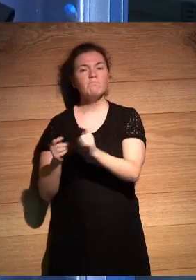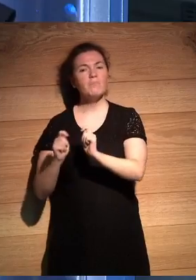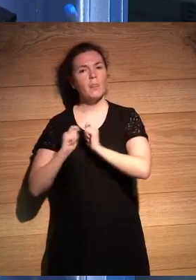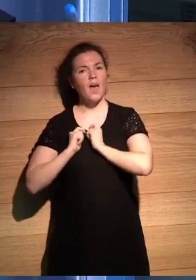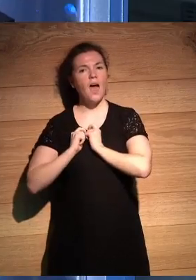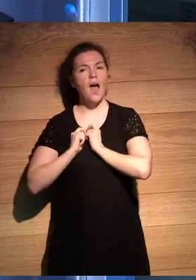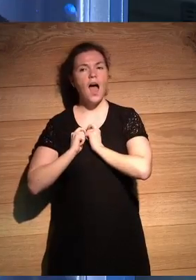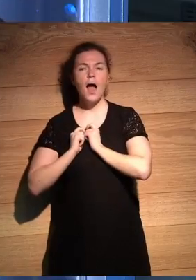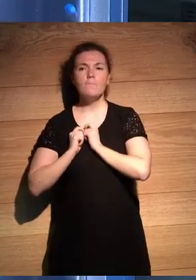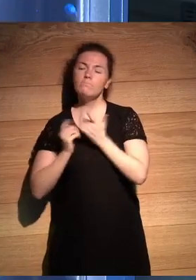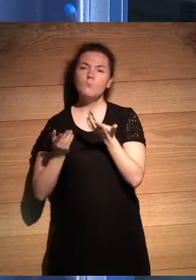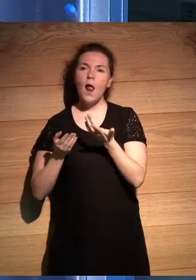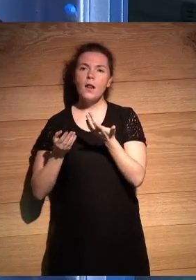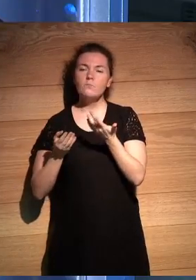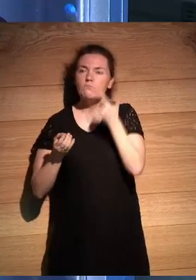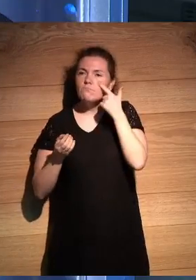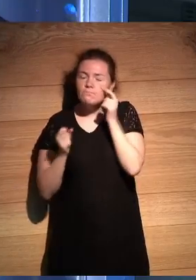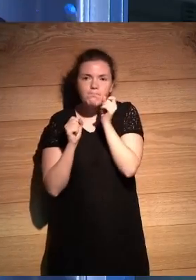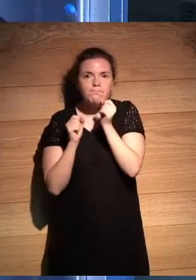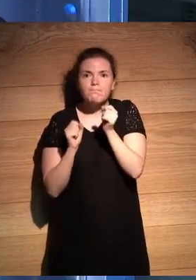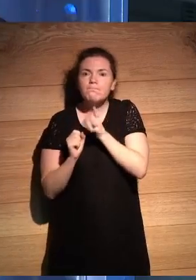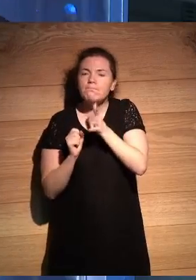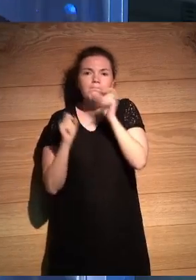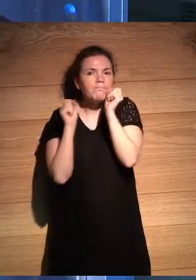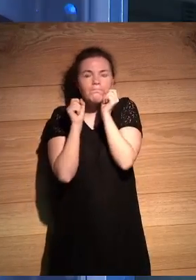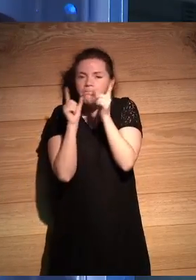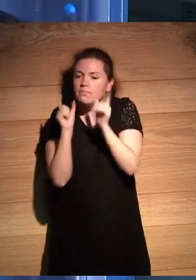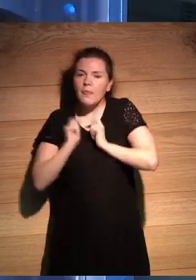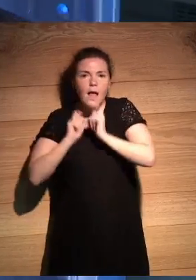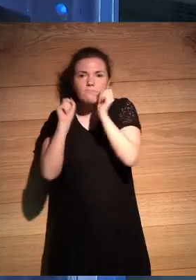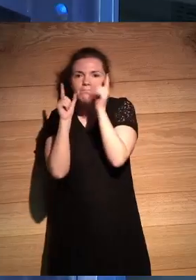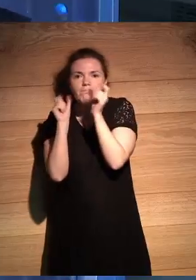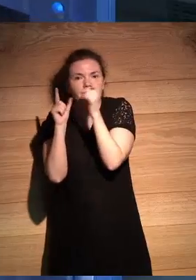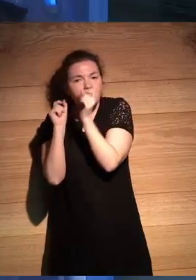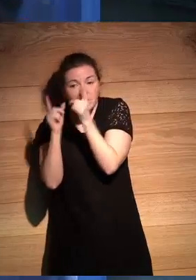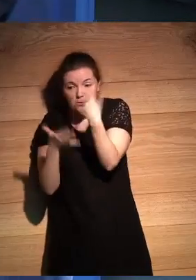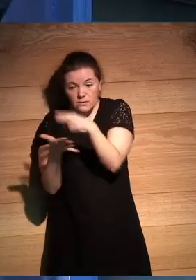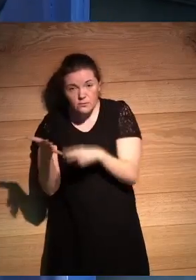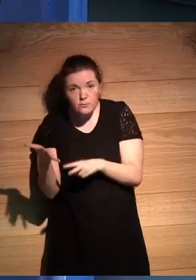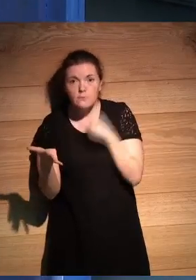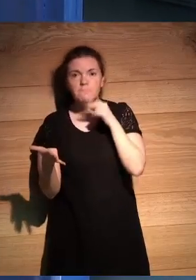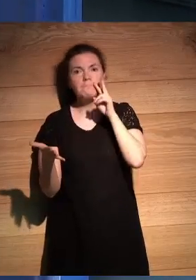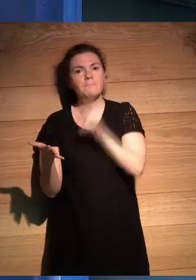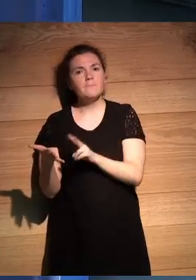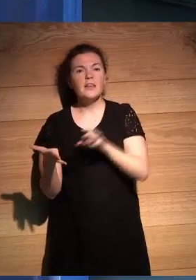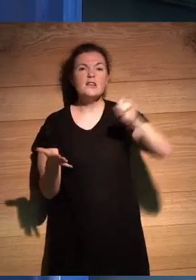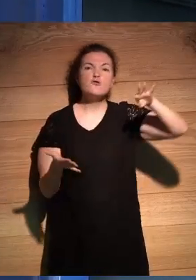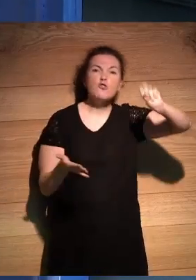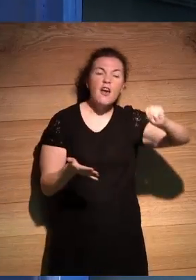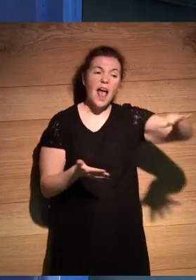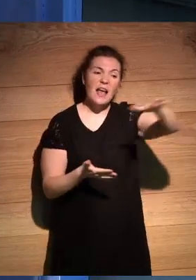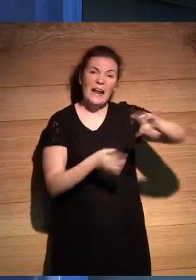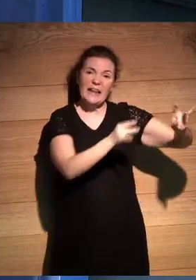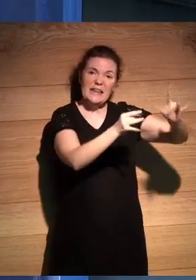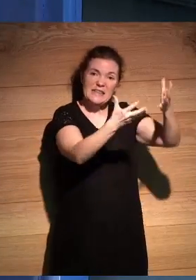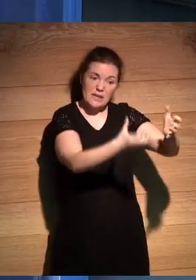una revelación. Para mí yo descubro en esta lectura que Sonora y sus desiertos,